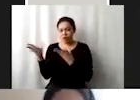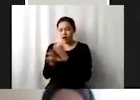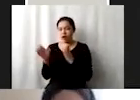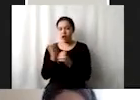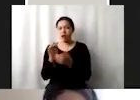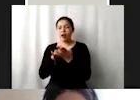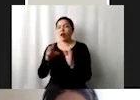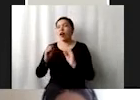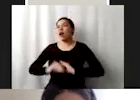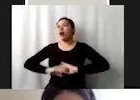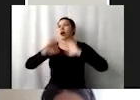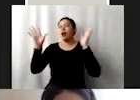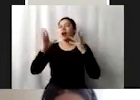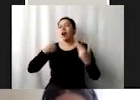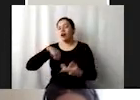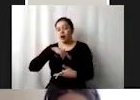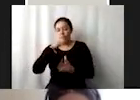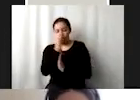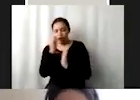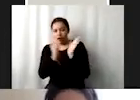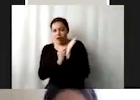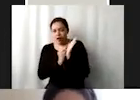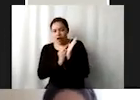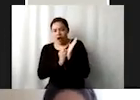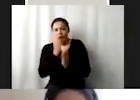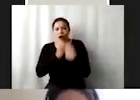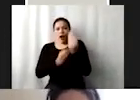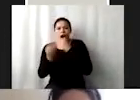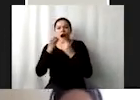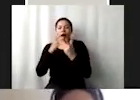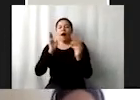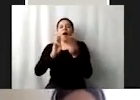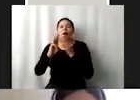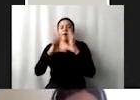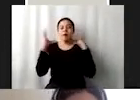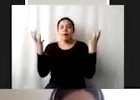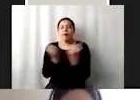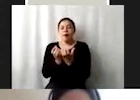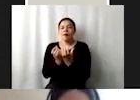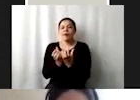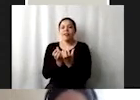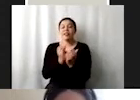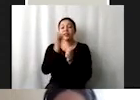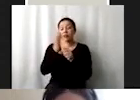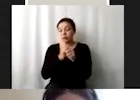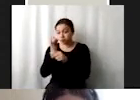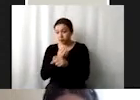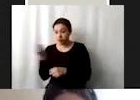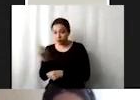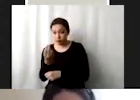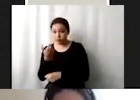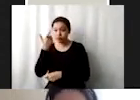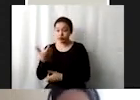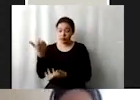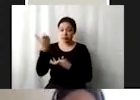transformar nuestro sistema alimentario global necesitamos investigación, necesitamos recursos para